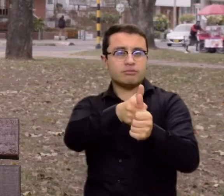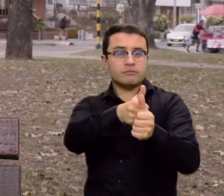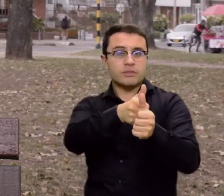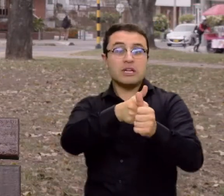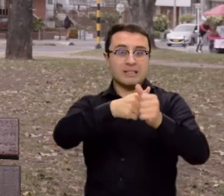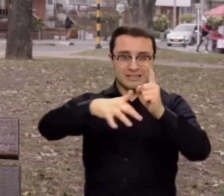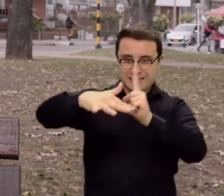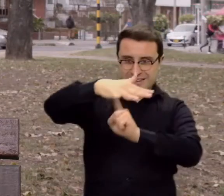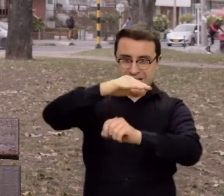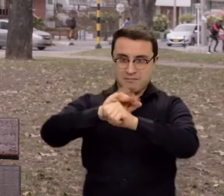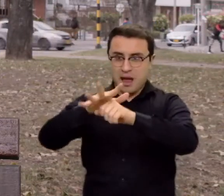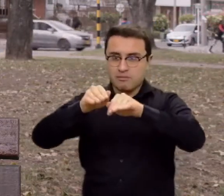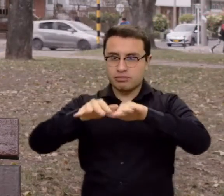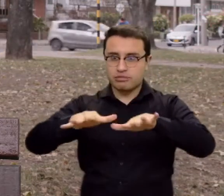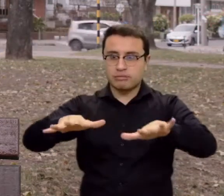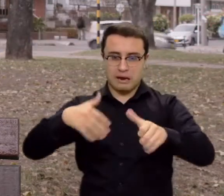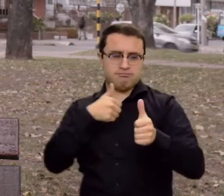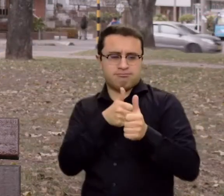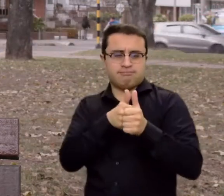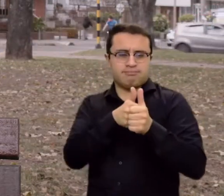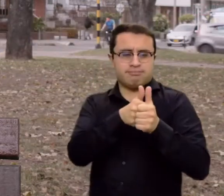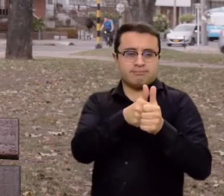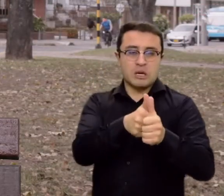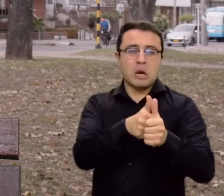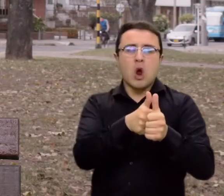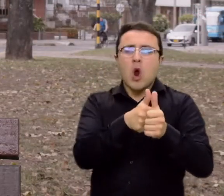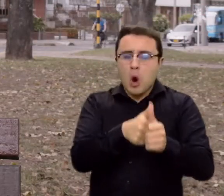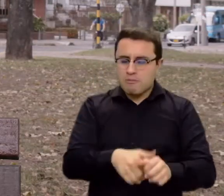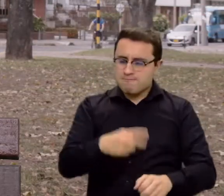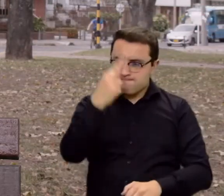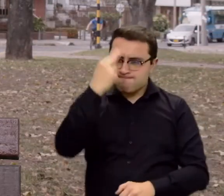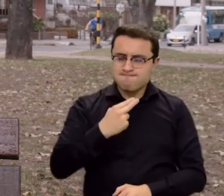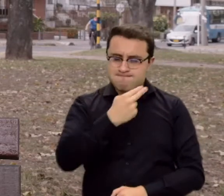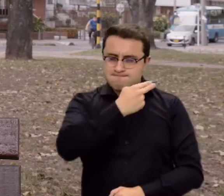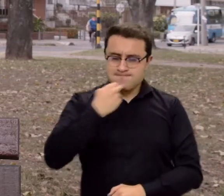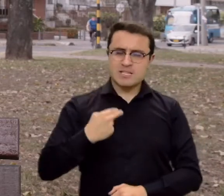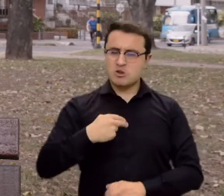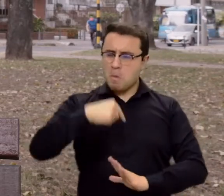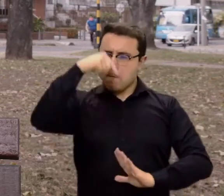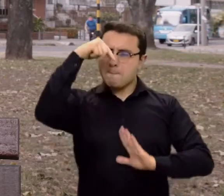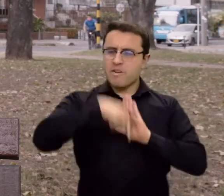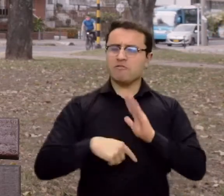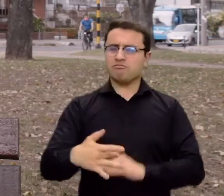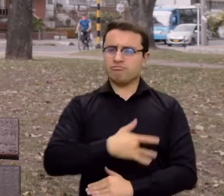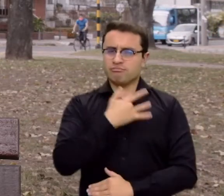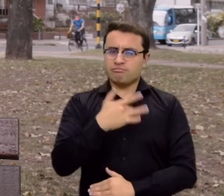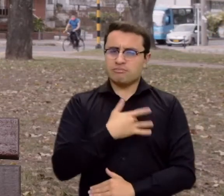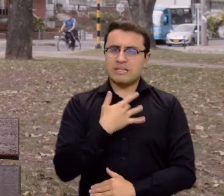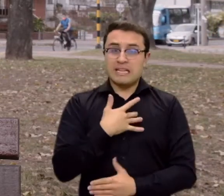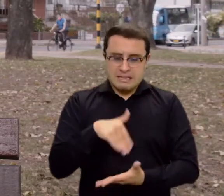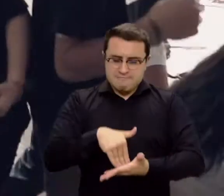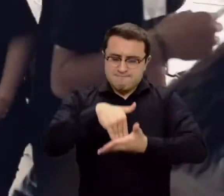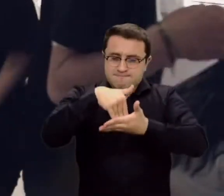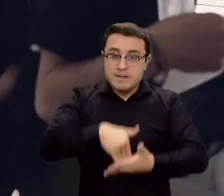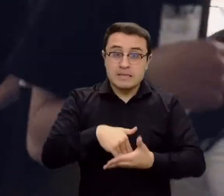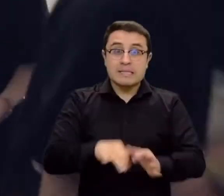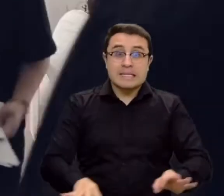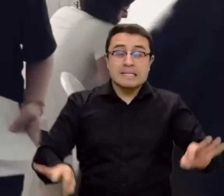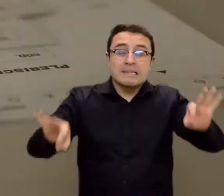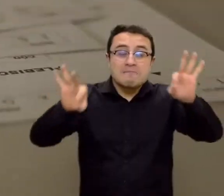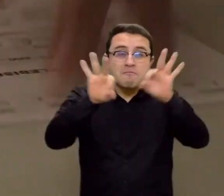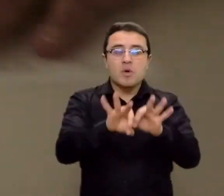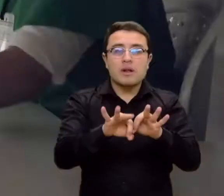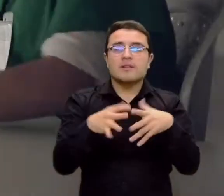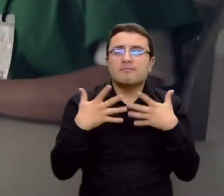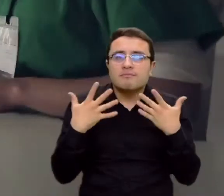en lo posible en contexto de pandemia, pero lo hemos hecho con una profunda convicción de que es necesario dentro